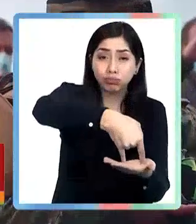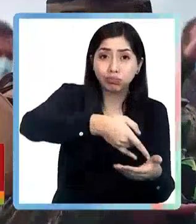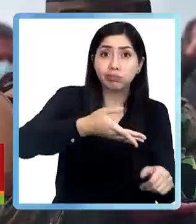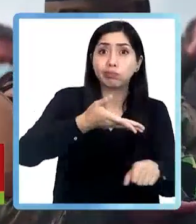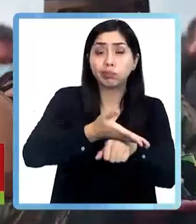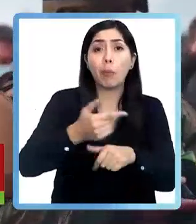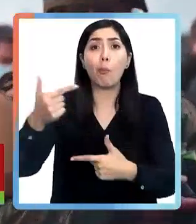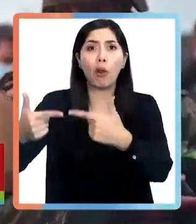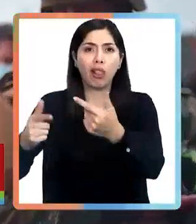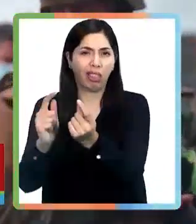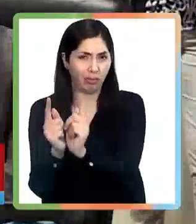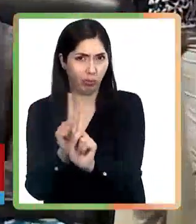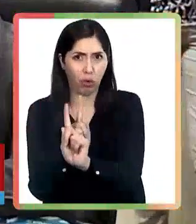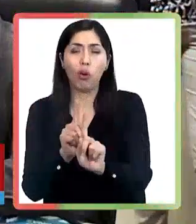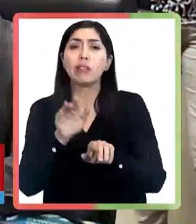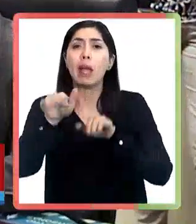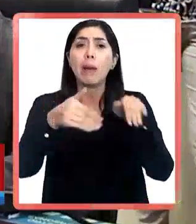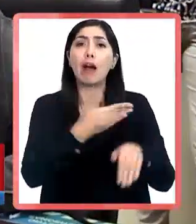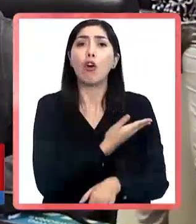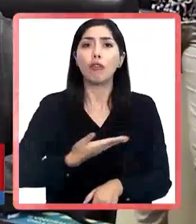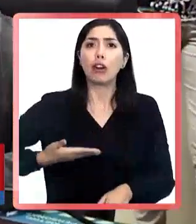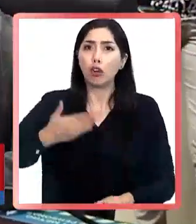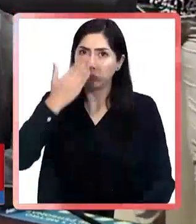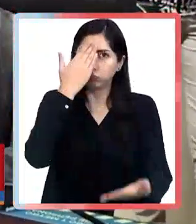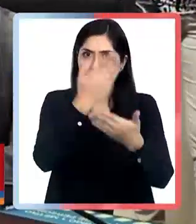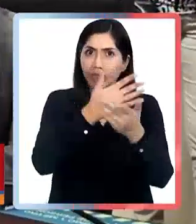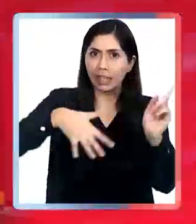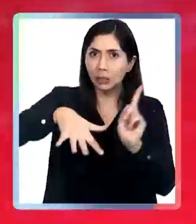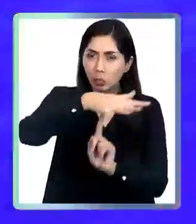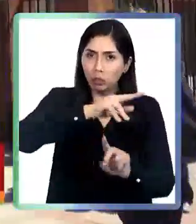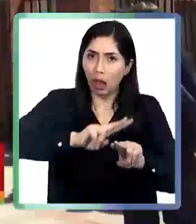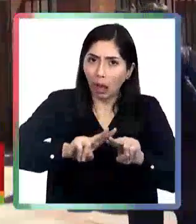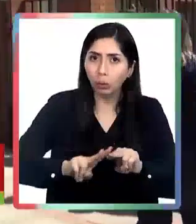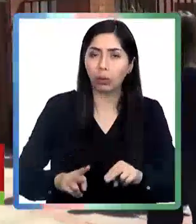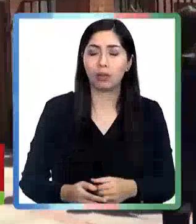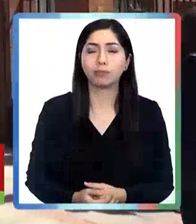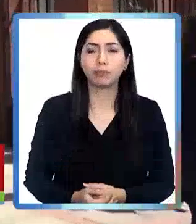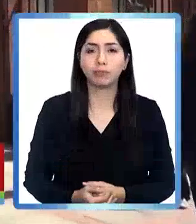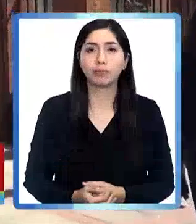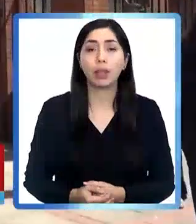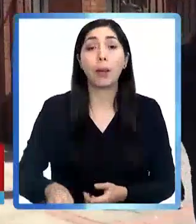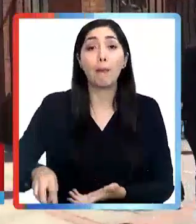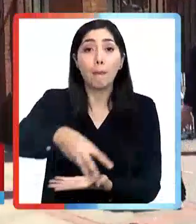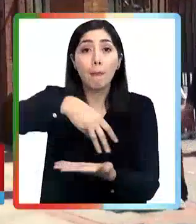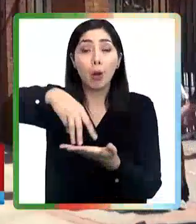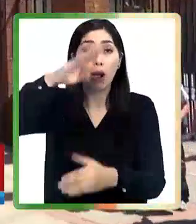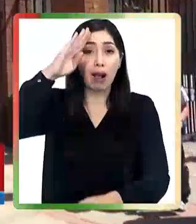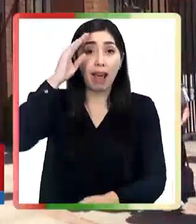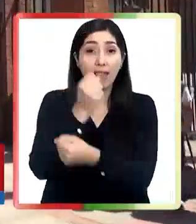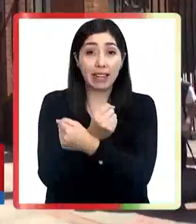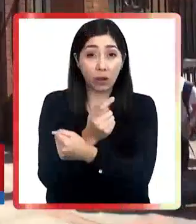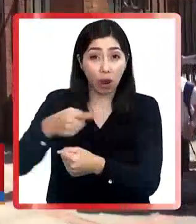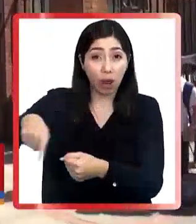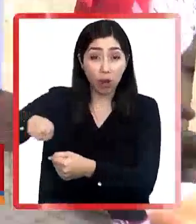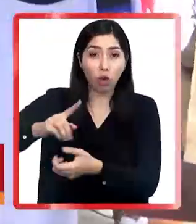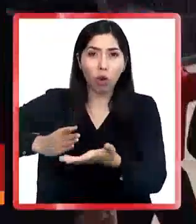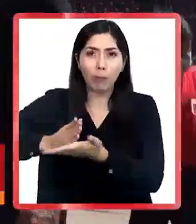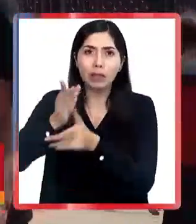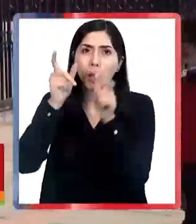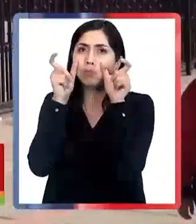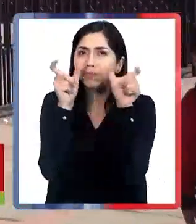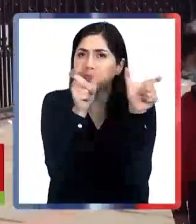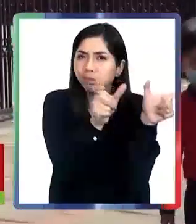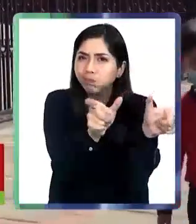la política y llaman al gobierno a actuar frente a la situación. En el Maule, Carabineros comenzará a